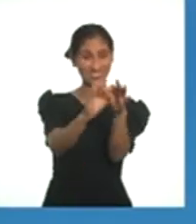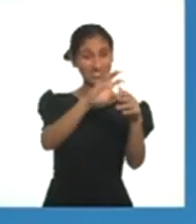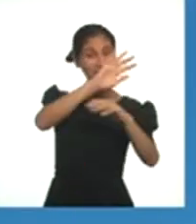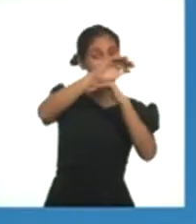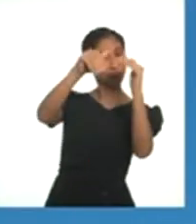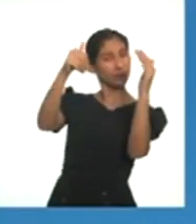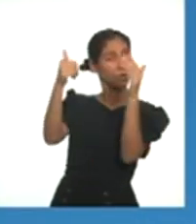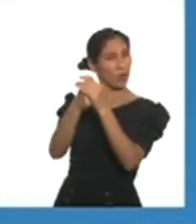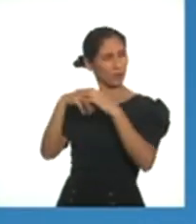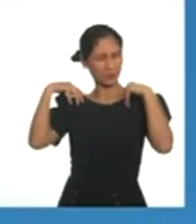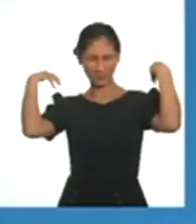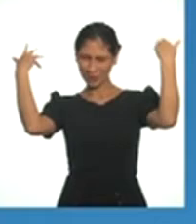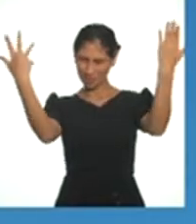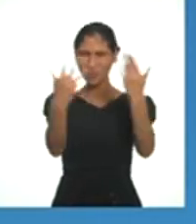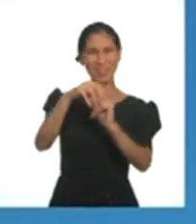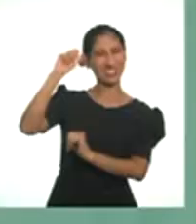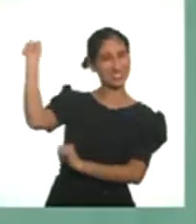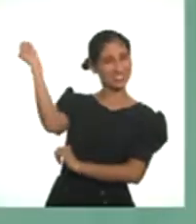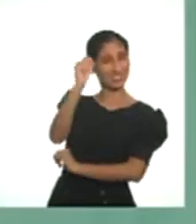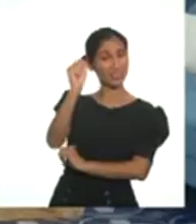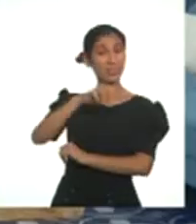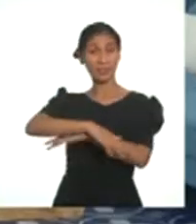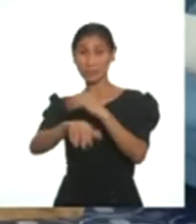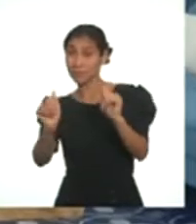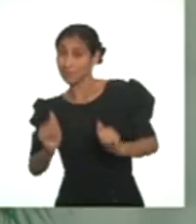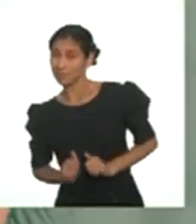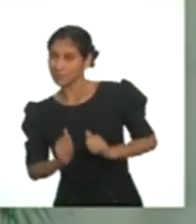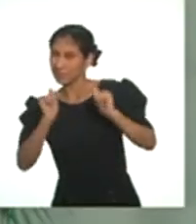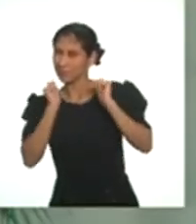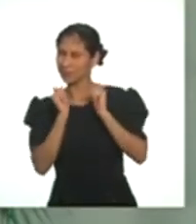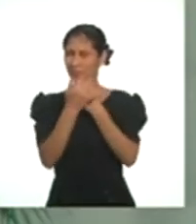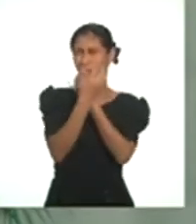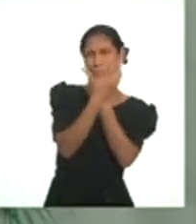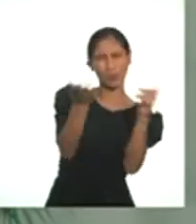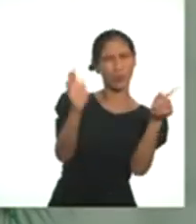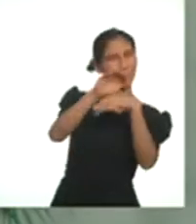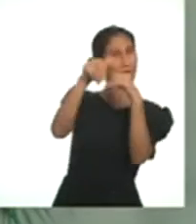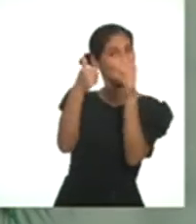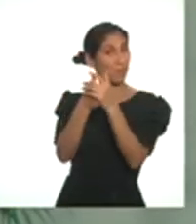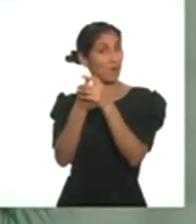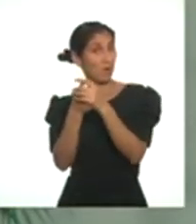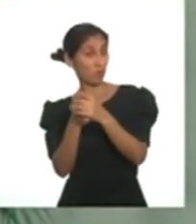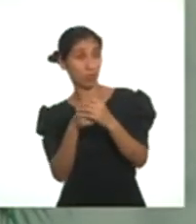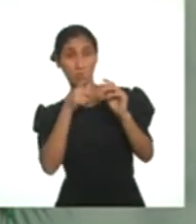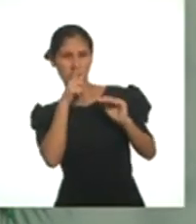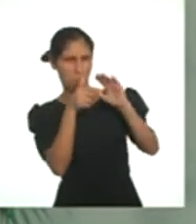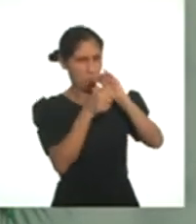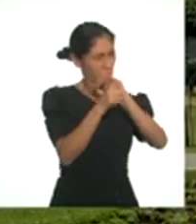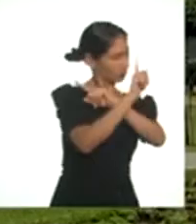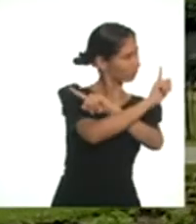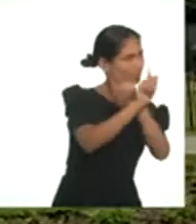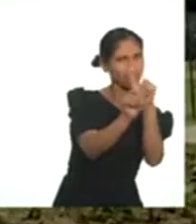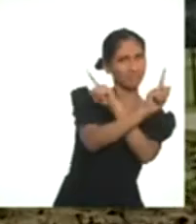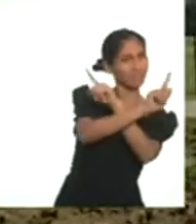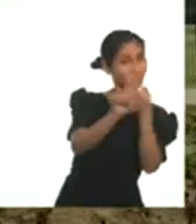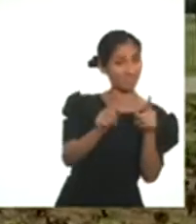¡Todo es posible! ¡Vivir en integridad y vivir sin corrupción!